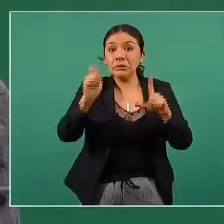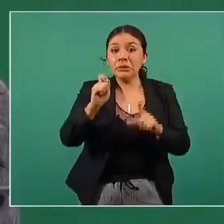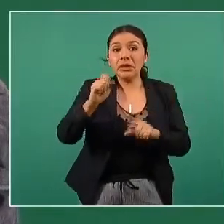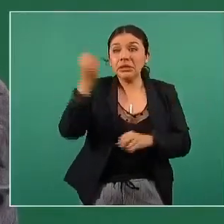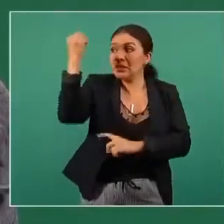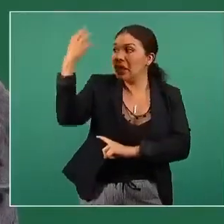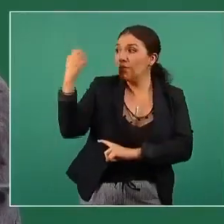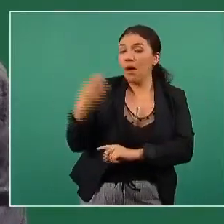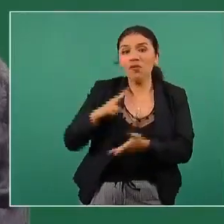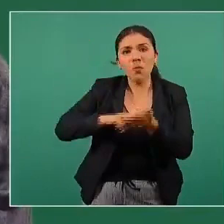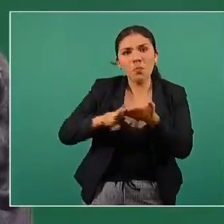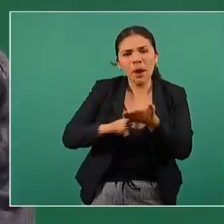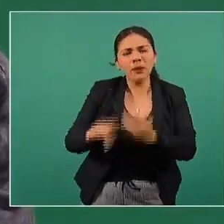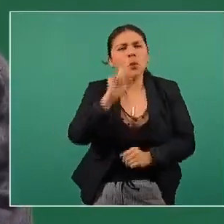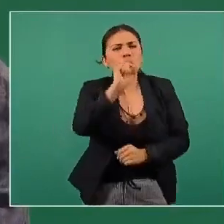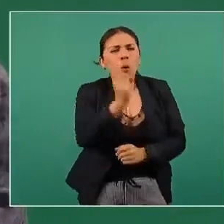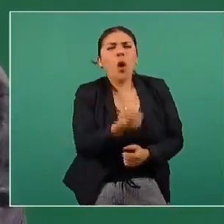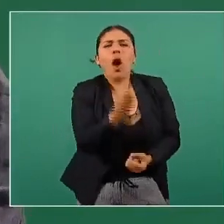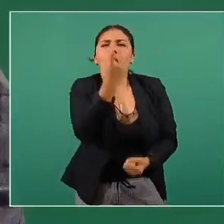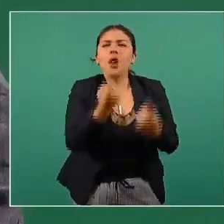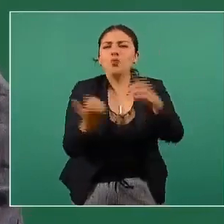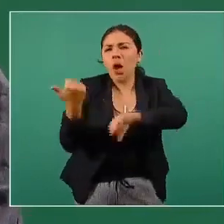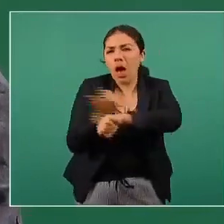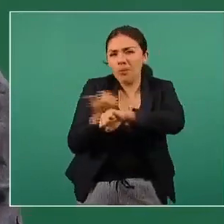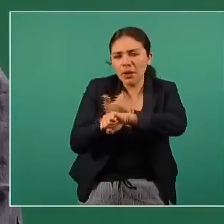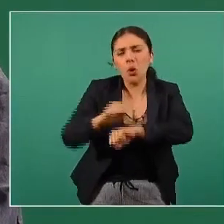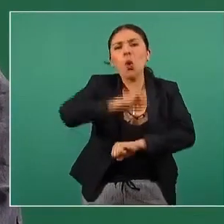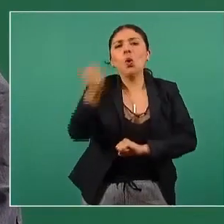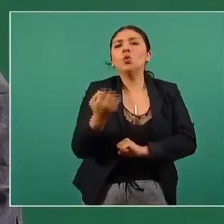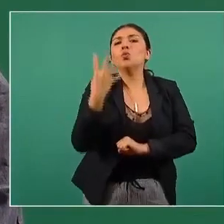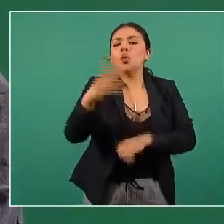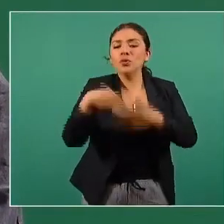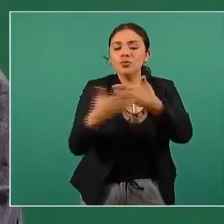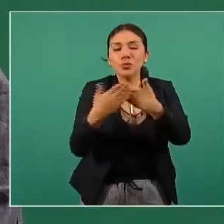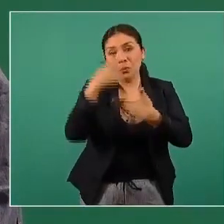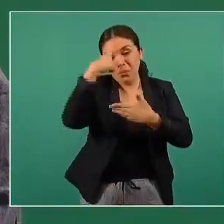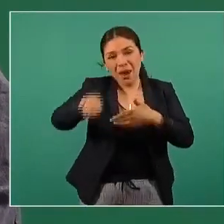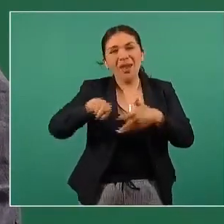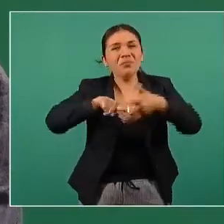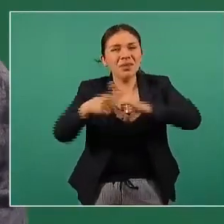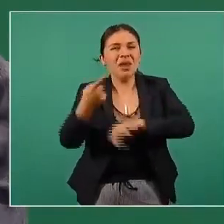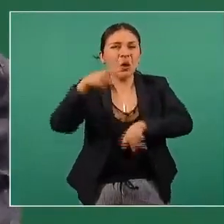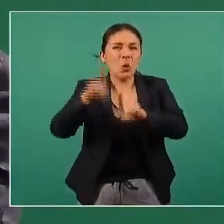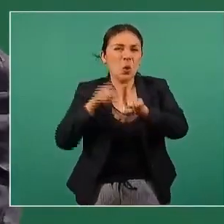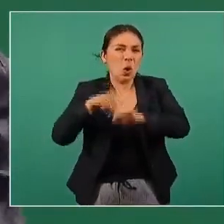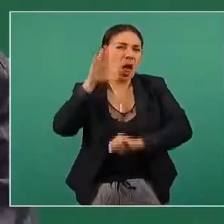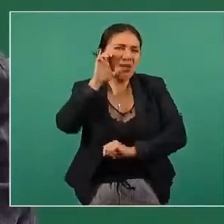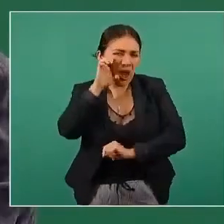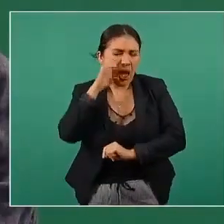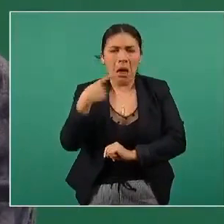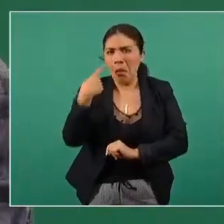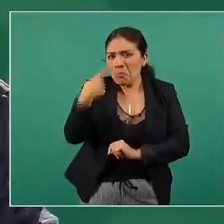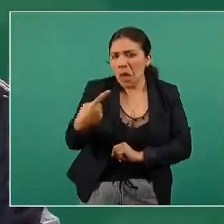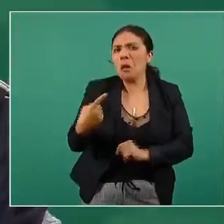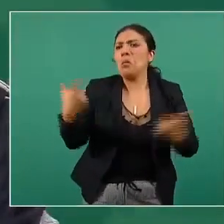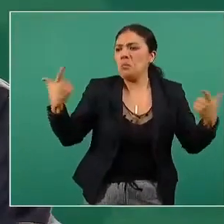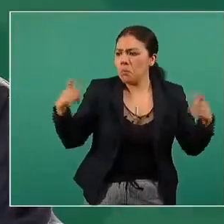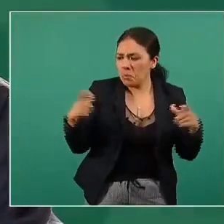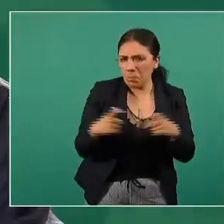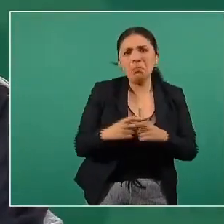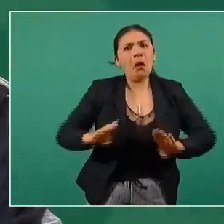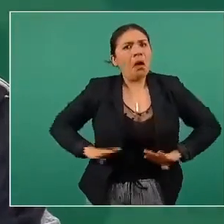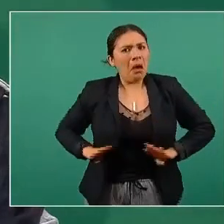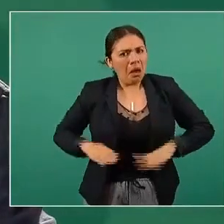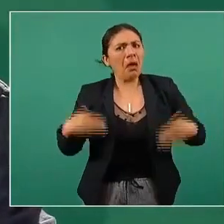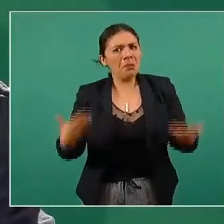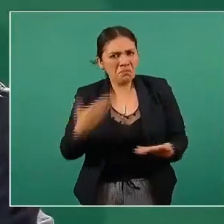en color amarillo y aún con los cuatro que abren la siguiente semana en naranja, en general la tendencia epidémica es a la reducción. Todos